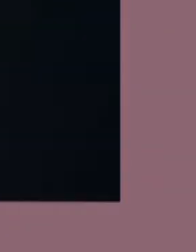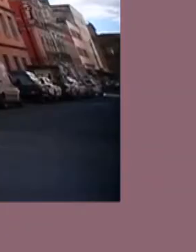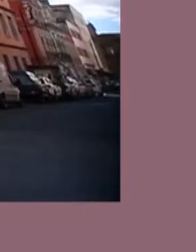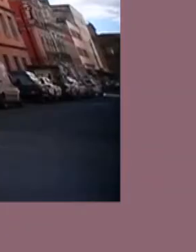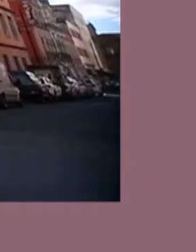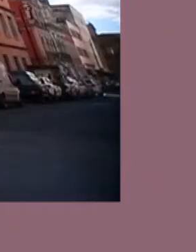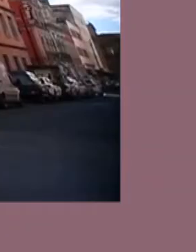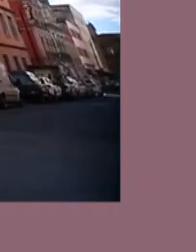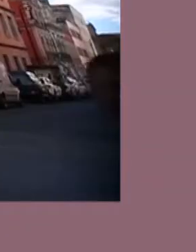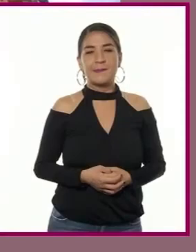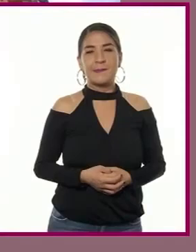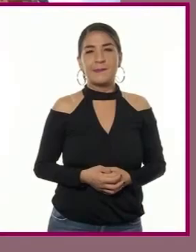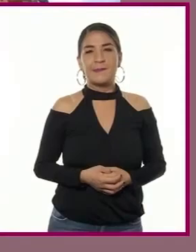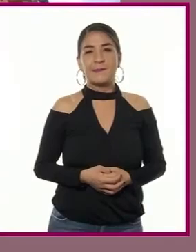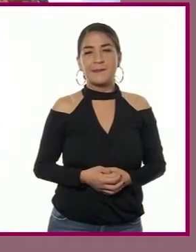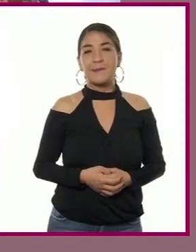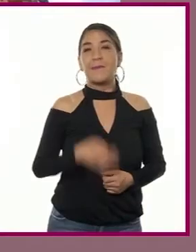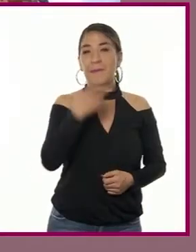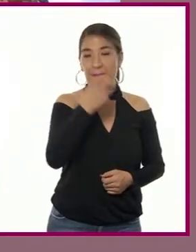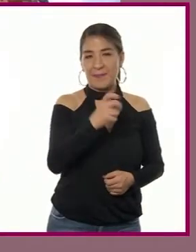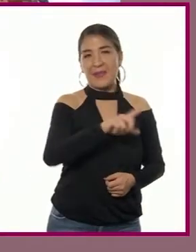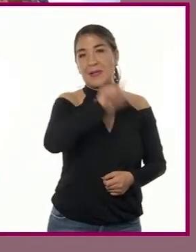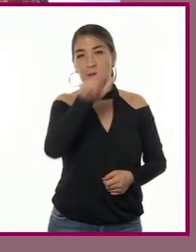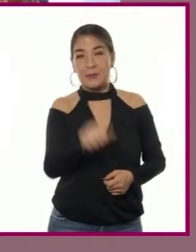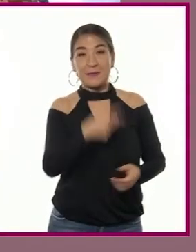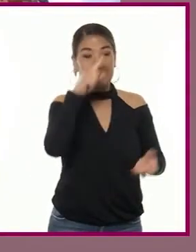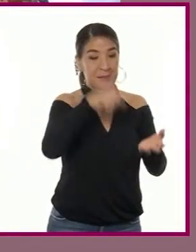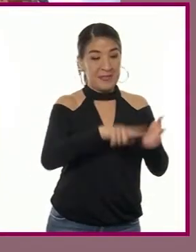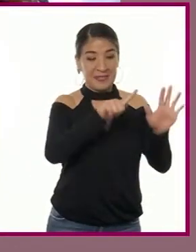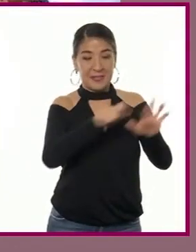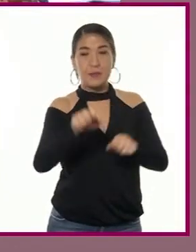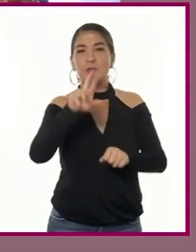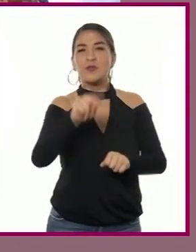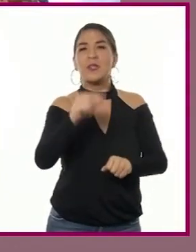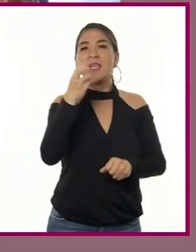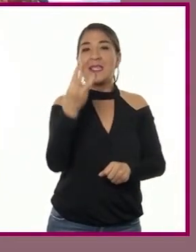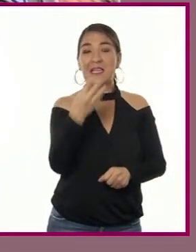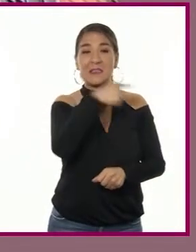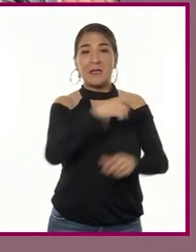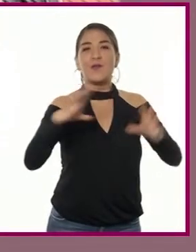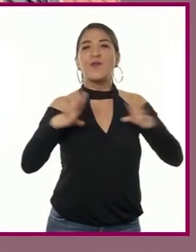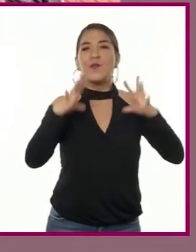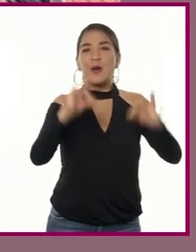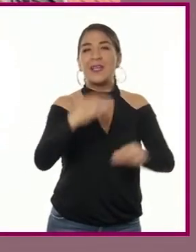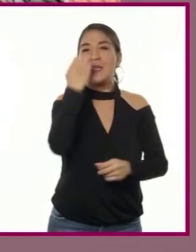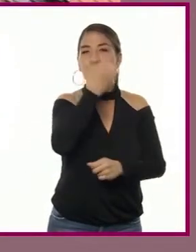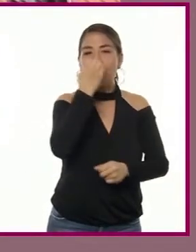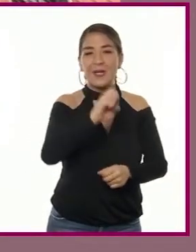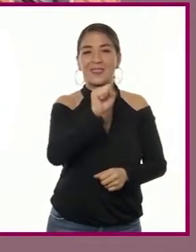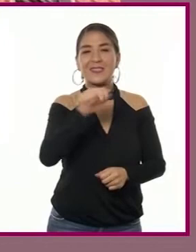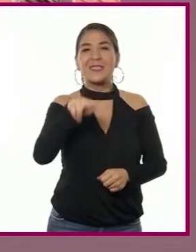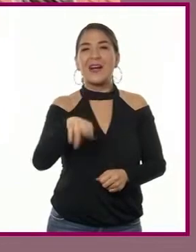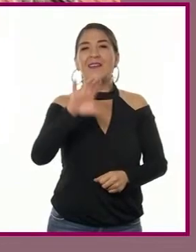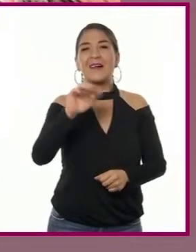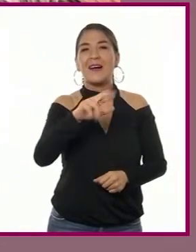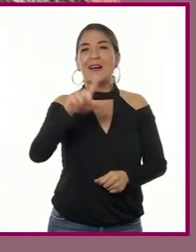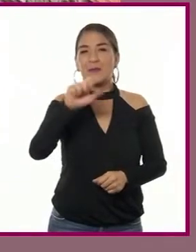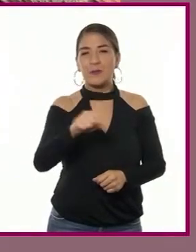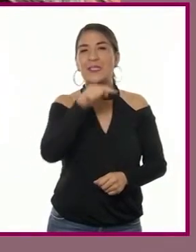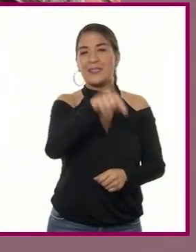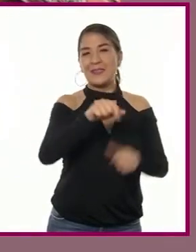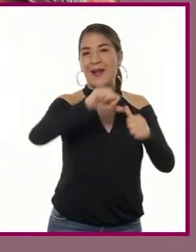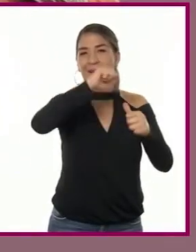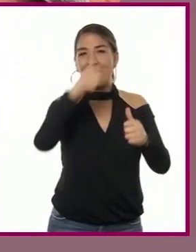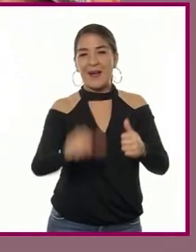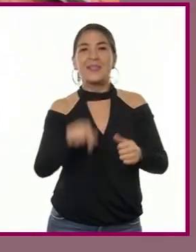Mientras tanto, en 1783, se fundaba la Real Academia de San Carlos de las Nobles Artes en la